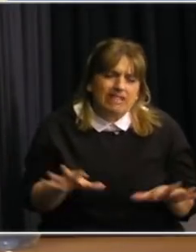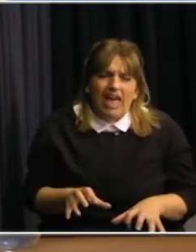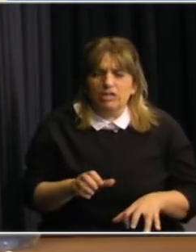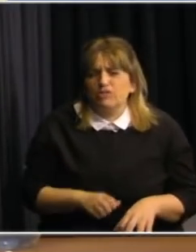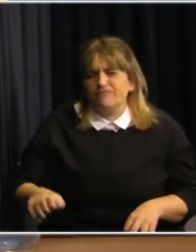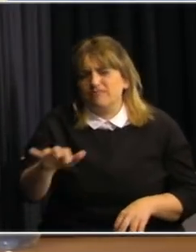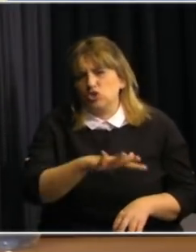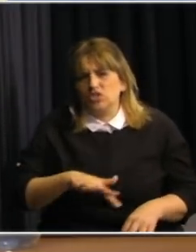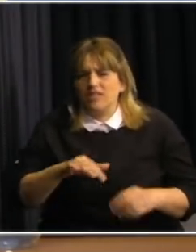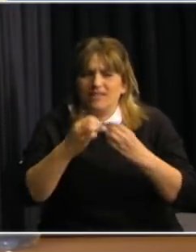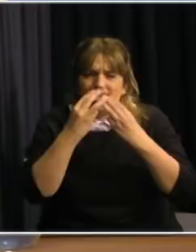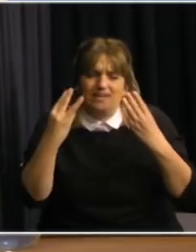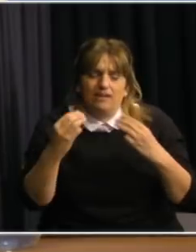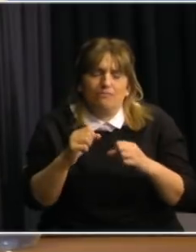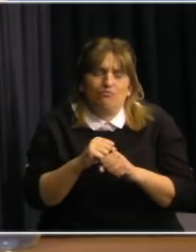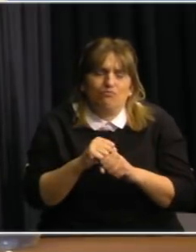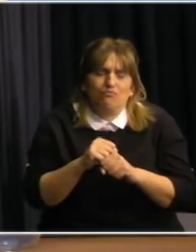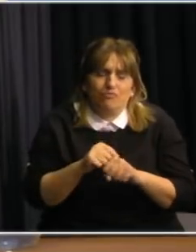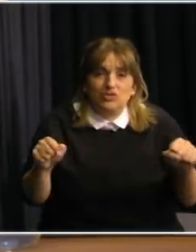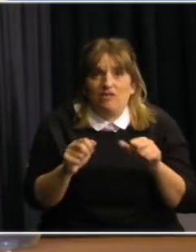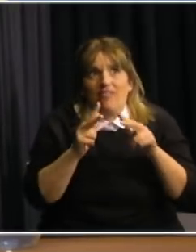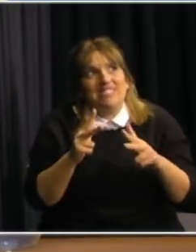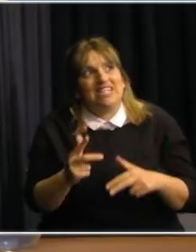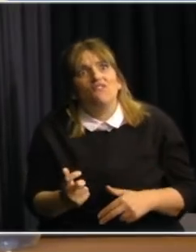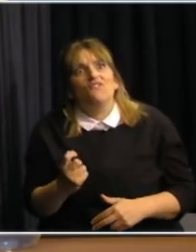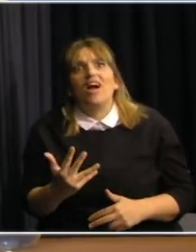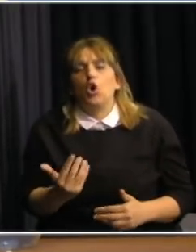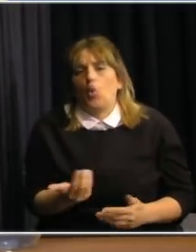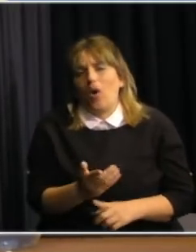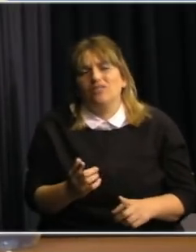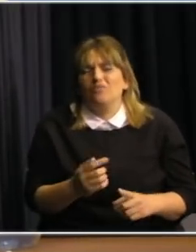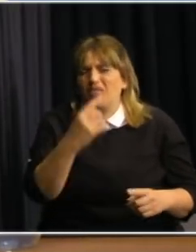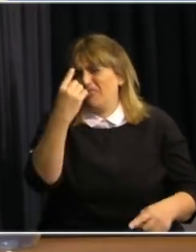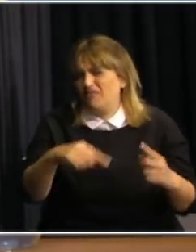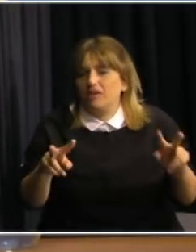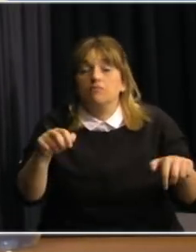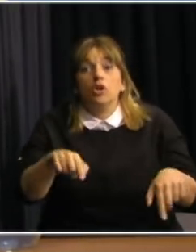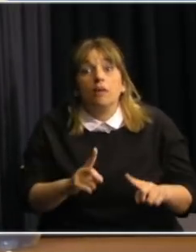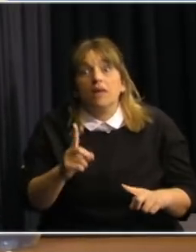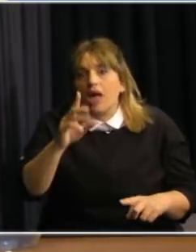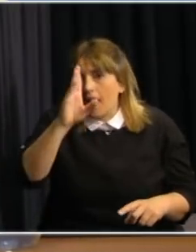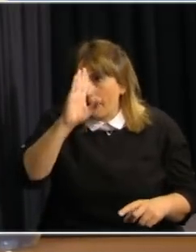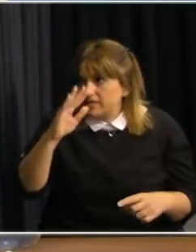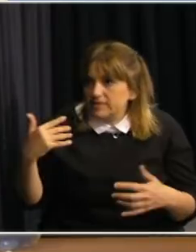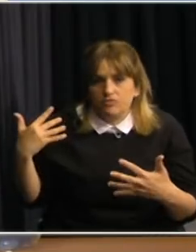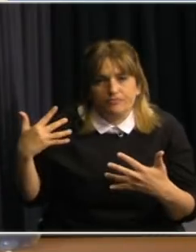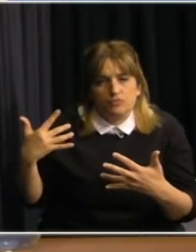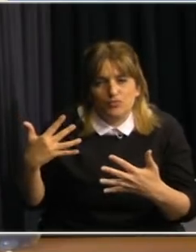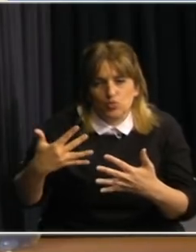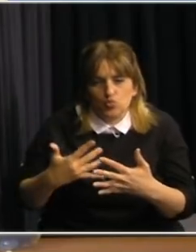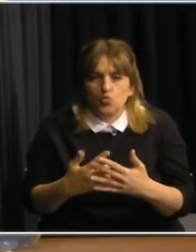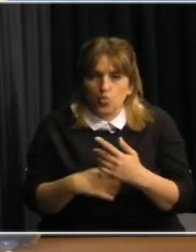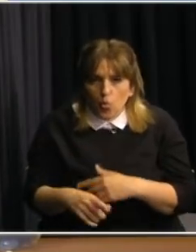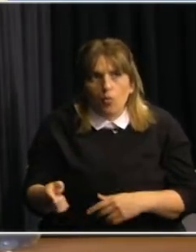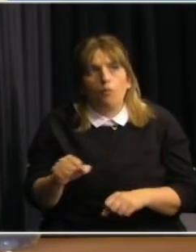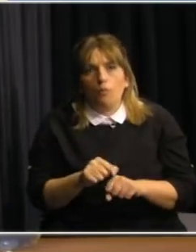sociedad en general, pero estos 10 meses fueron también un aprendizaje que nos permite, en Uruguay, convivir con el